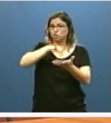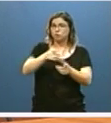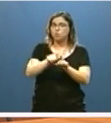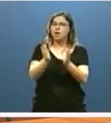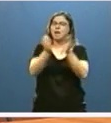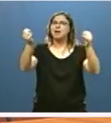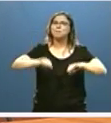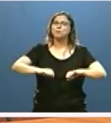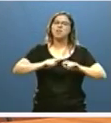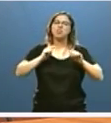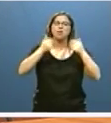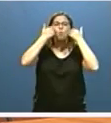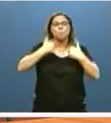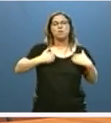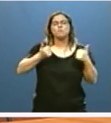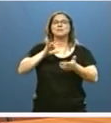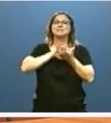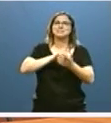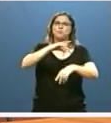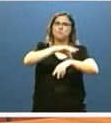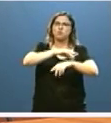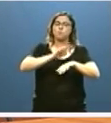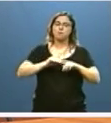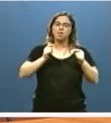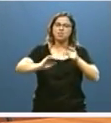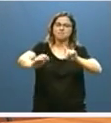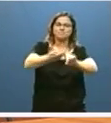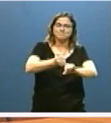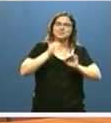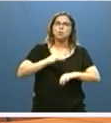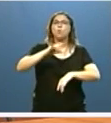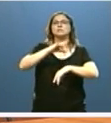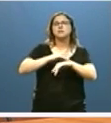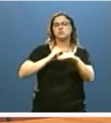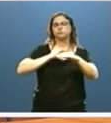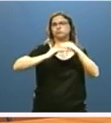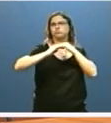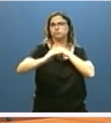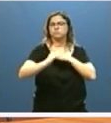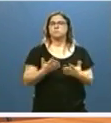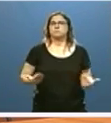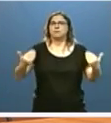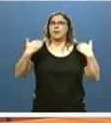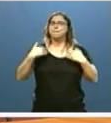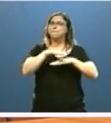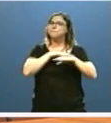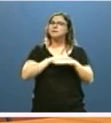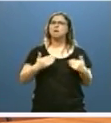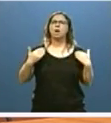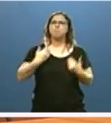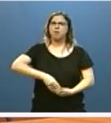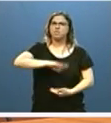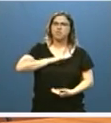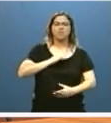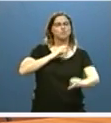estrategia de humanización de los servicios sanitarios con el objetivo de conseguir una sanidad sustentada en la competencia profesional, la comunicación,